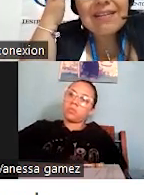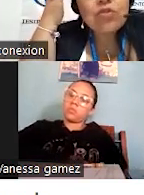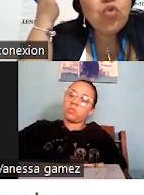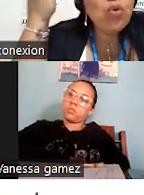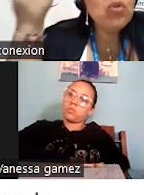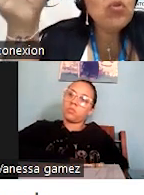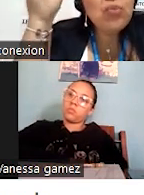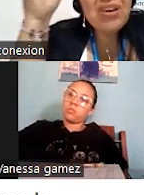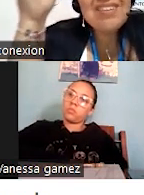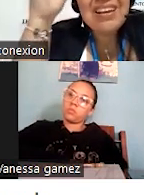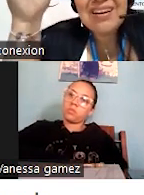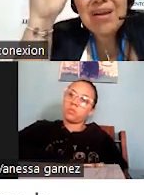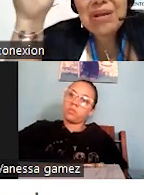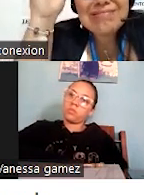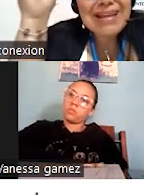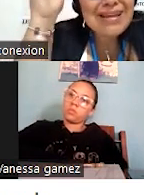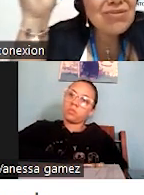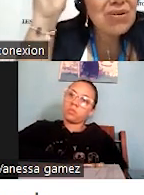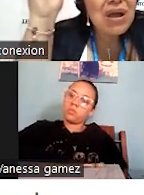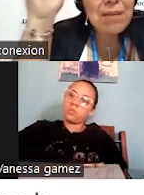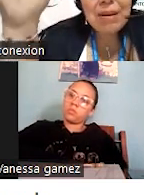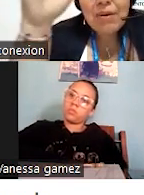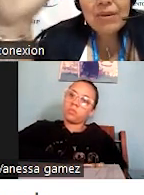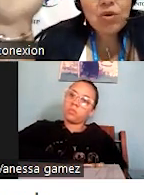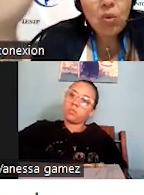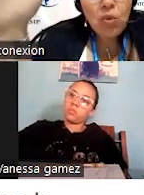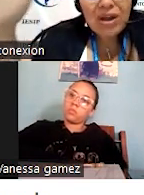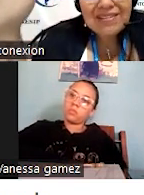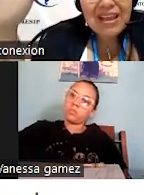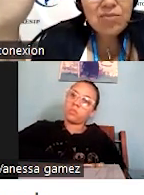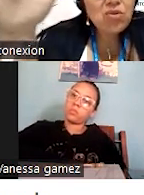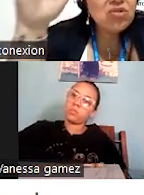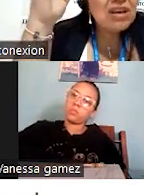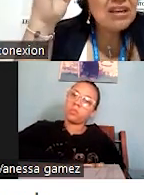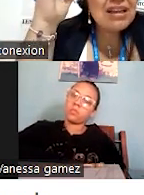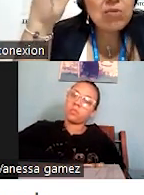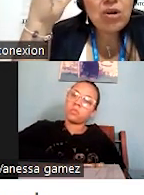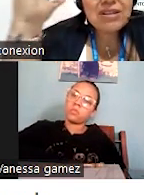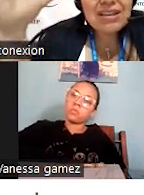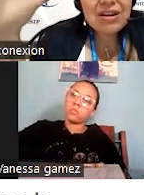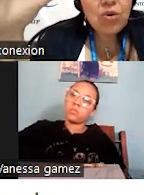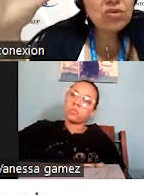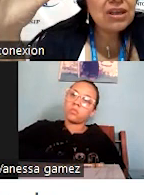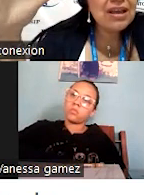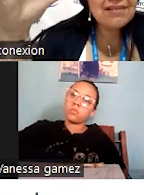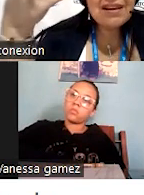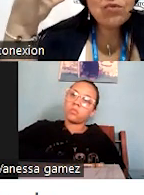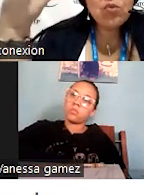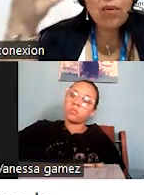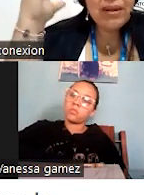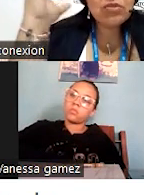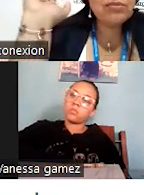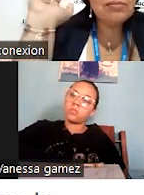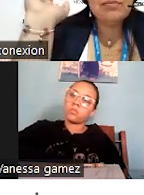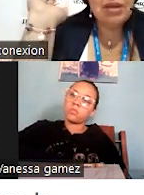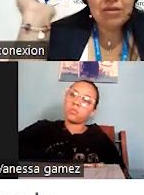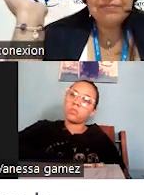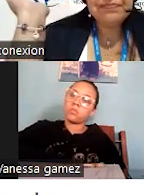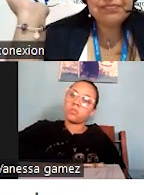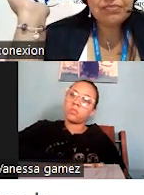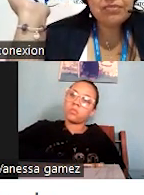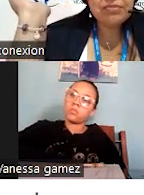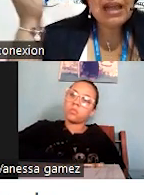error de que ese tubo no se puede seguir reventando. Vamos a ver cómo hacemos, tenemos que tener contingencia en un momento.